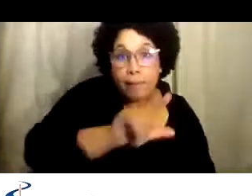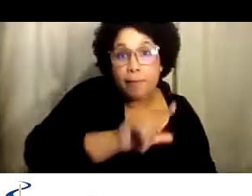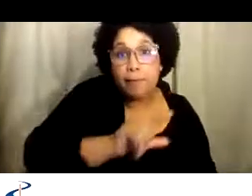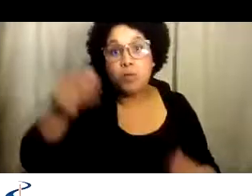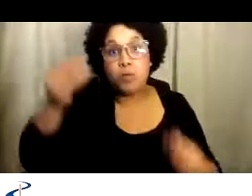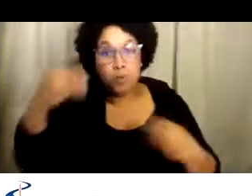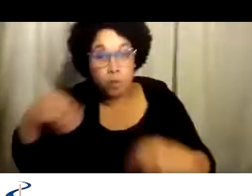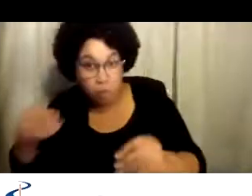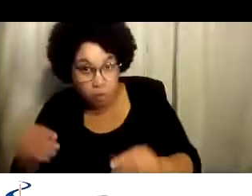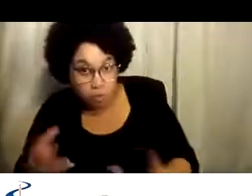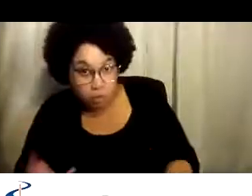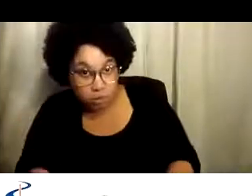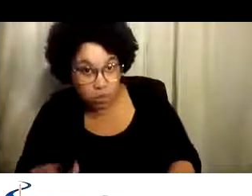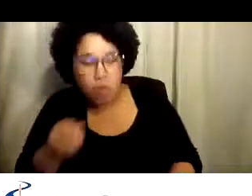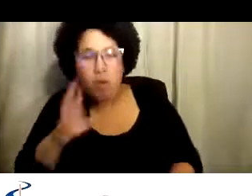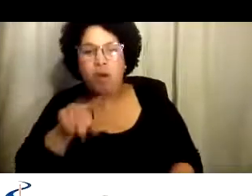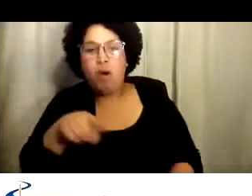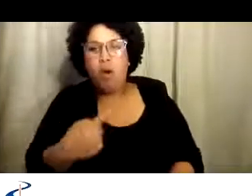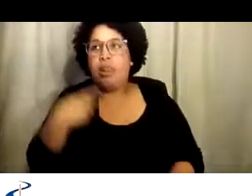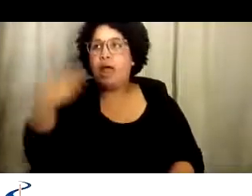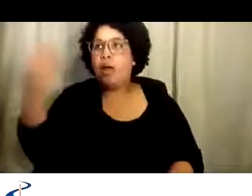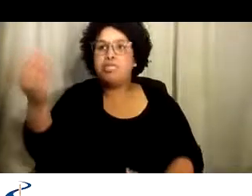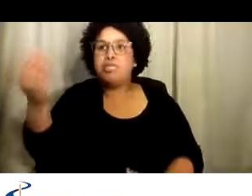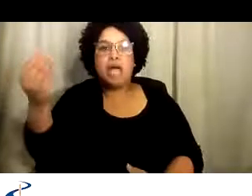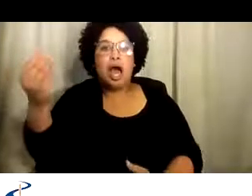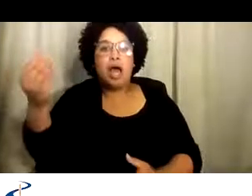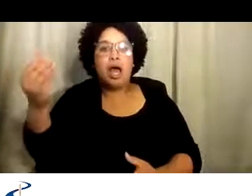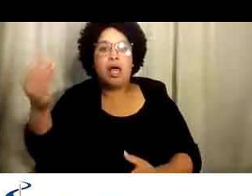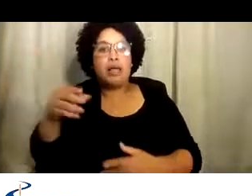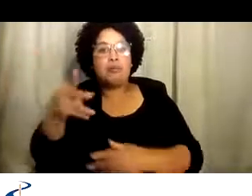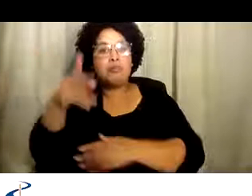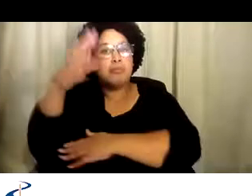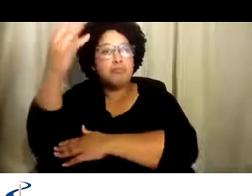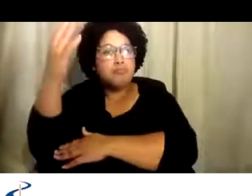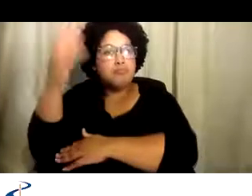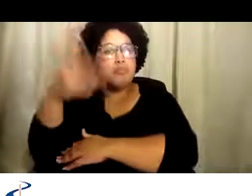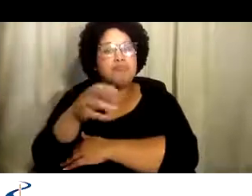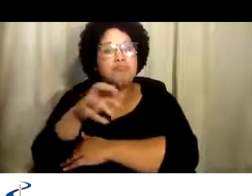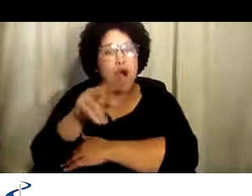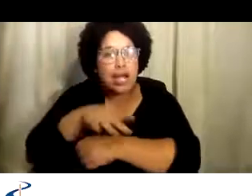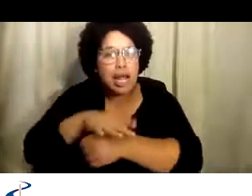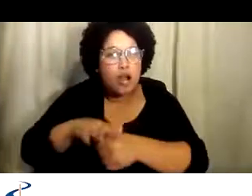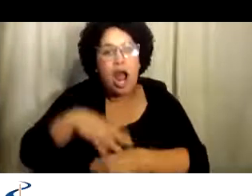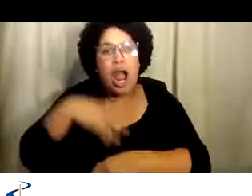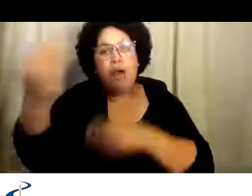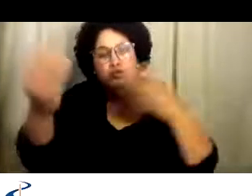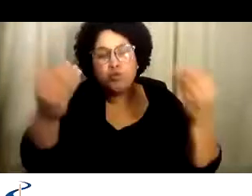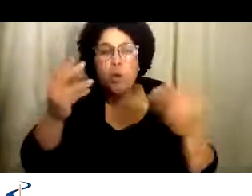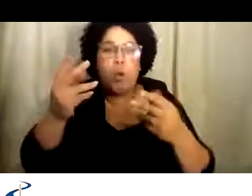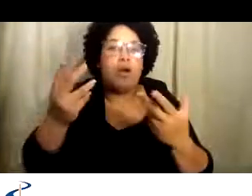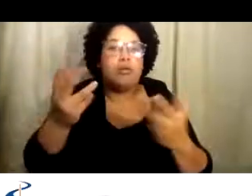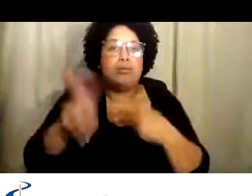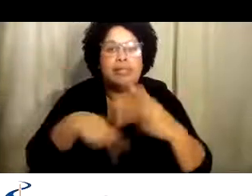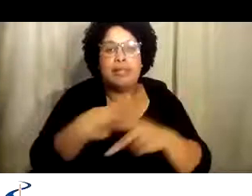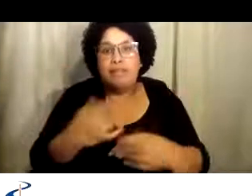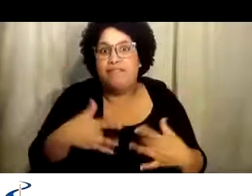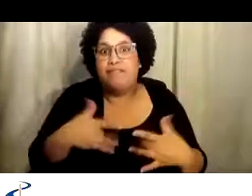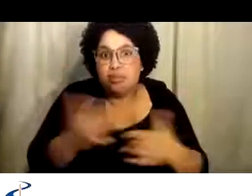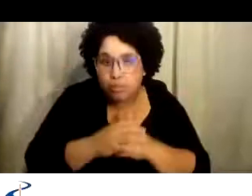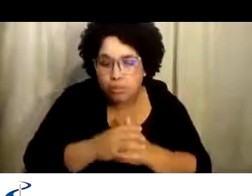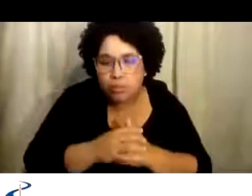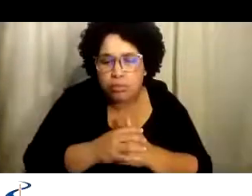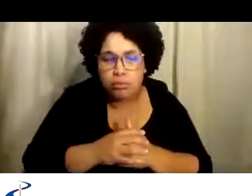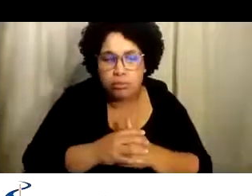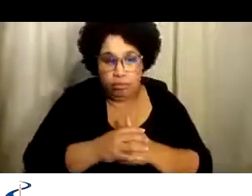lugares en la comunidad como bibliotecas, tiendas o solamente lugares afuera, por ejemplo, parques?